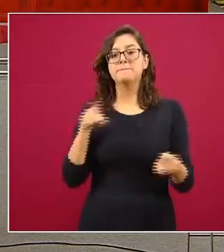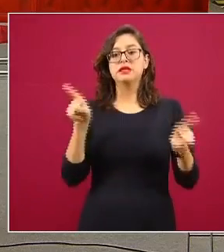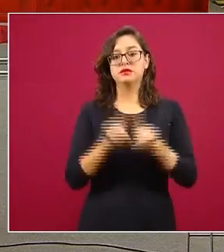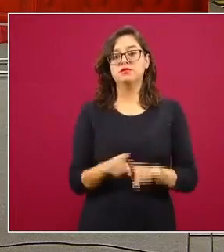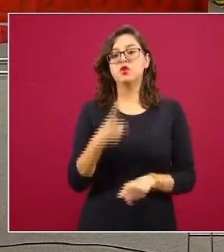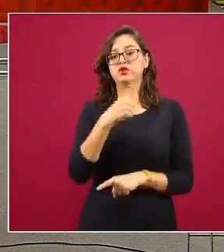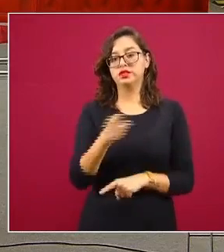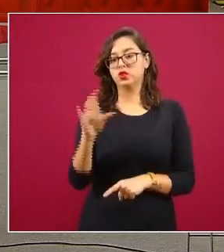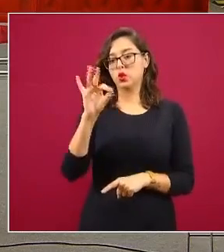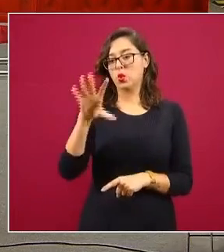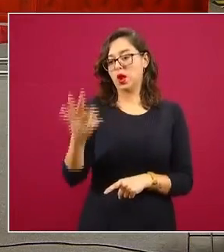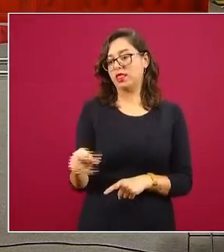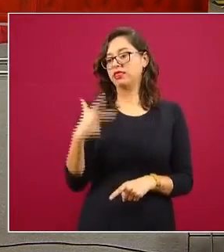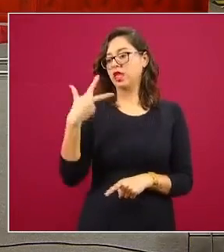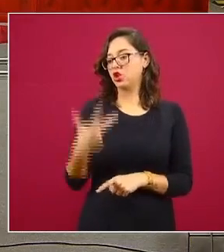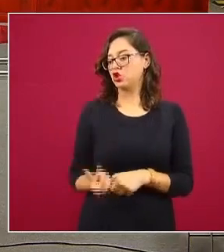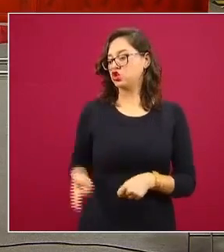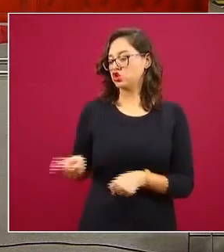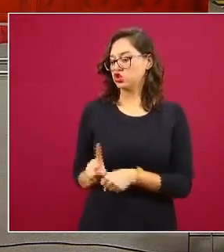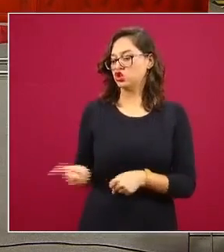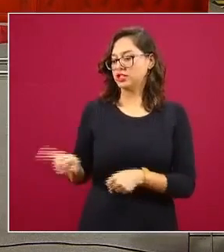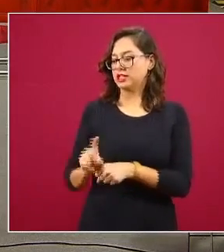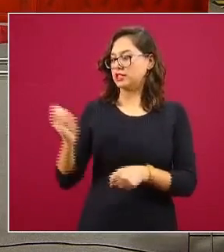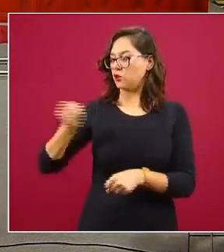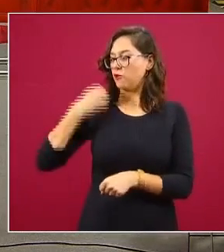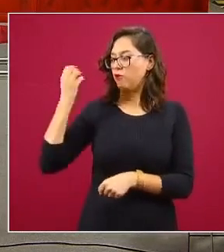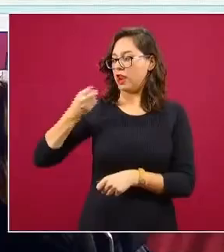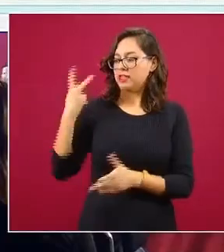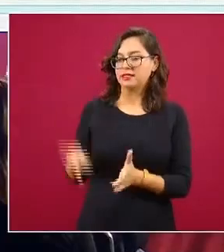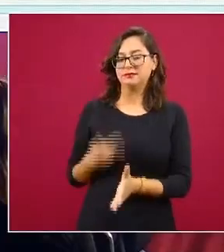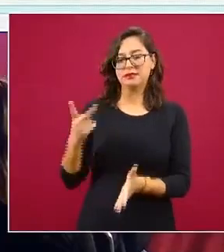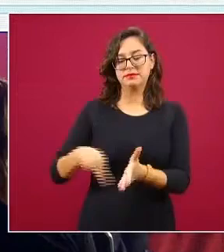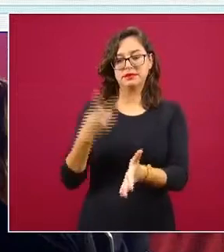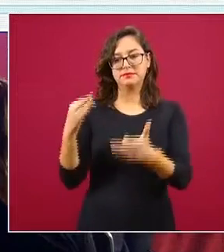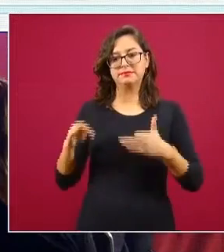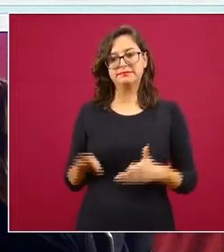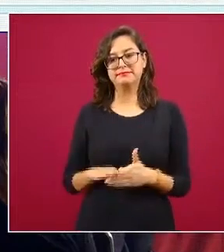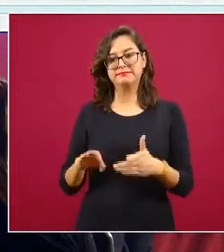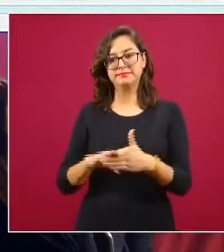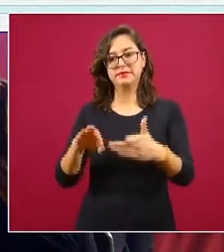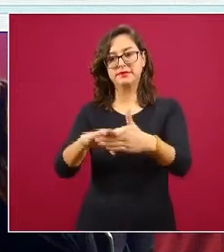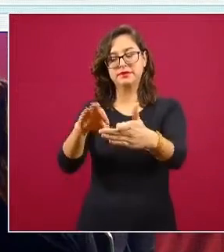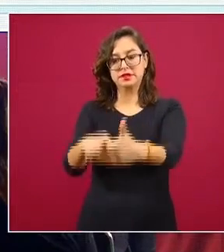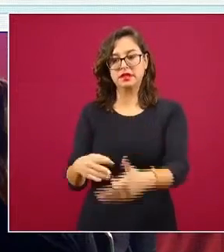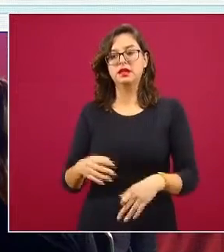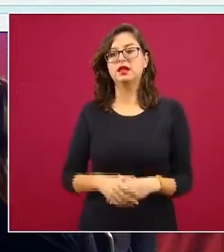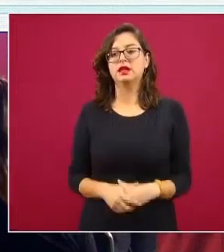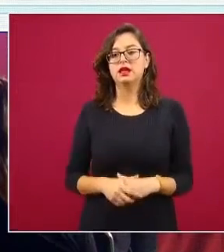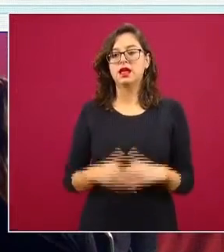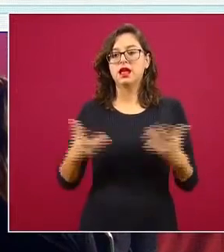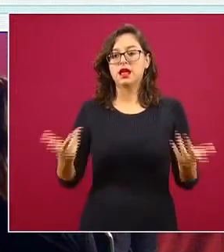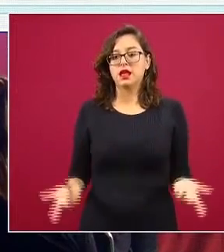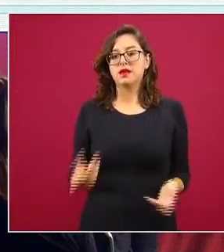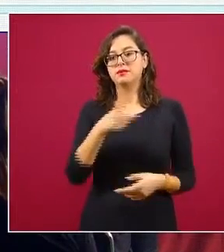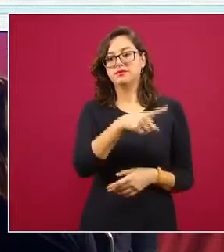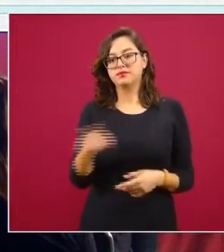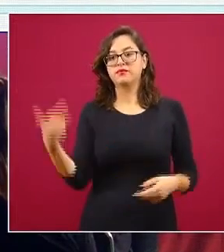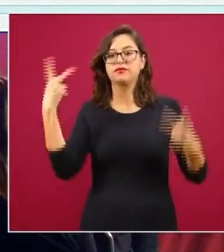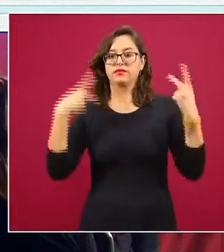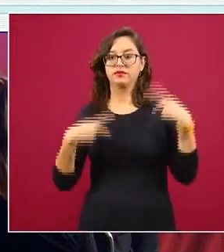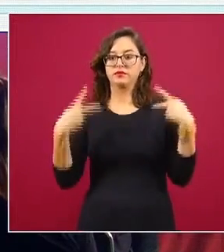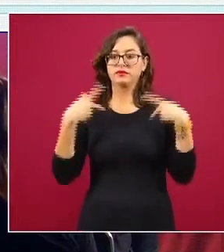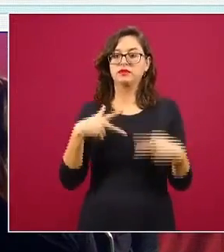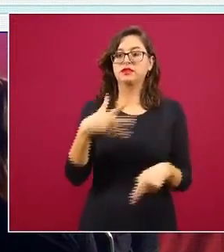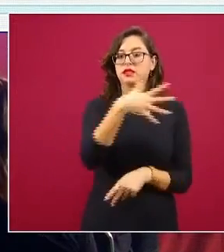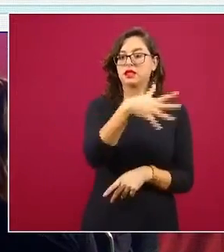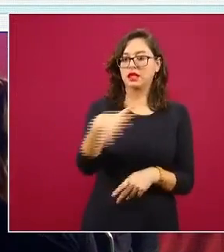vespertinas que día con día estamos aquí para informarles no solamente a los medios de comunicación, sino también a la población general y que creemos que sigue